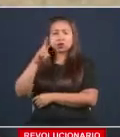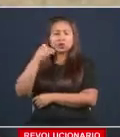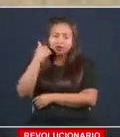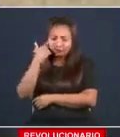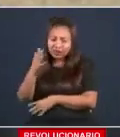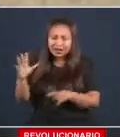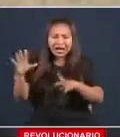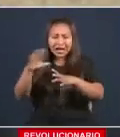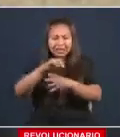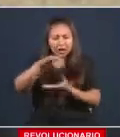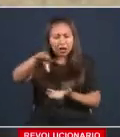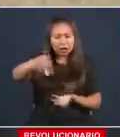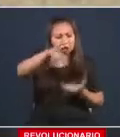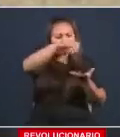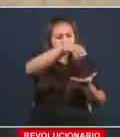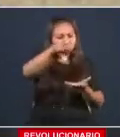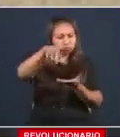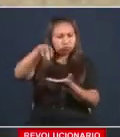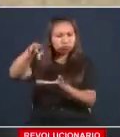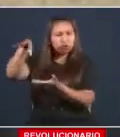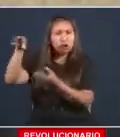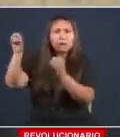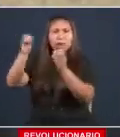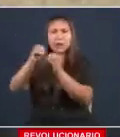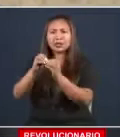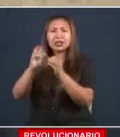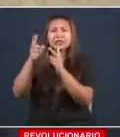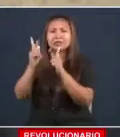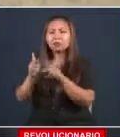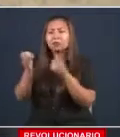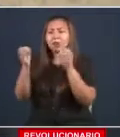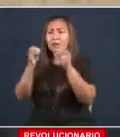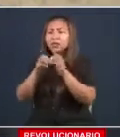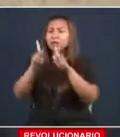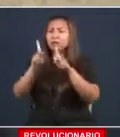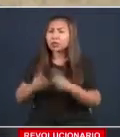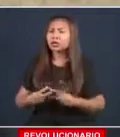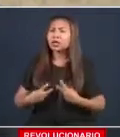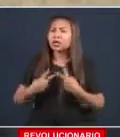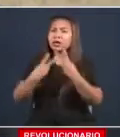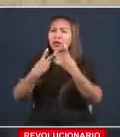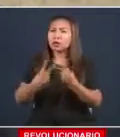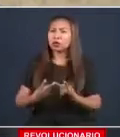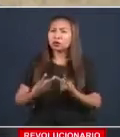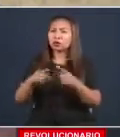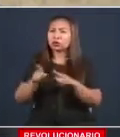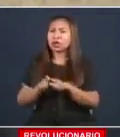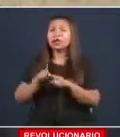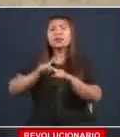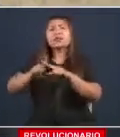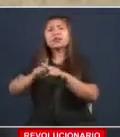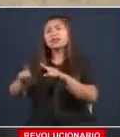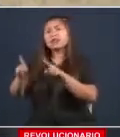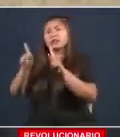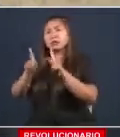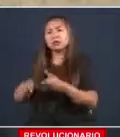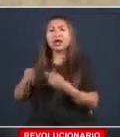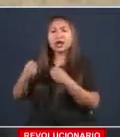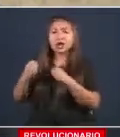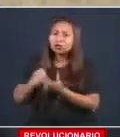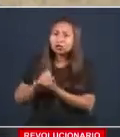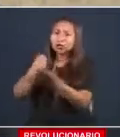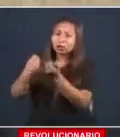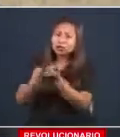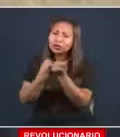mil personas como lo hacen cientos de voluntarios de Lima, del Mida, de Sinapro, de la policía y de tantos otros